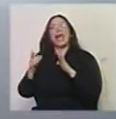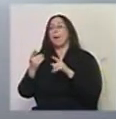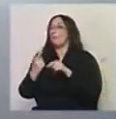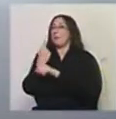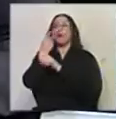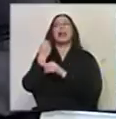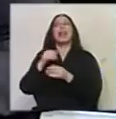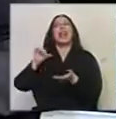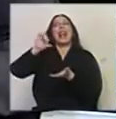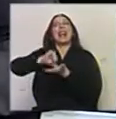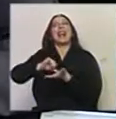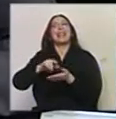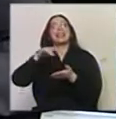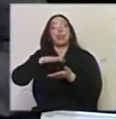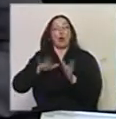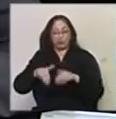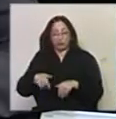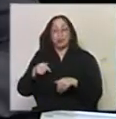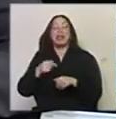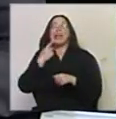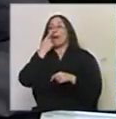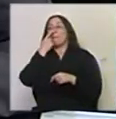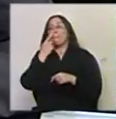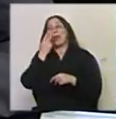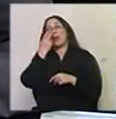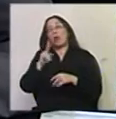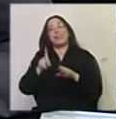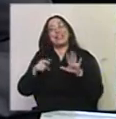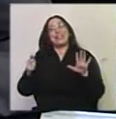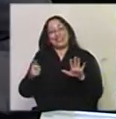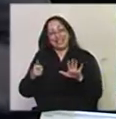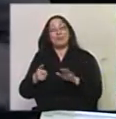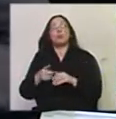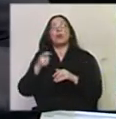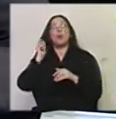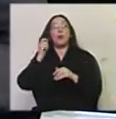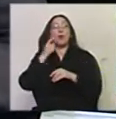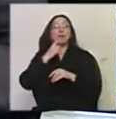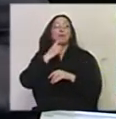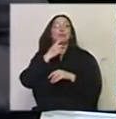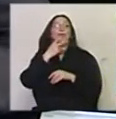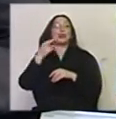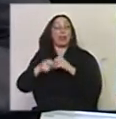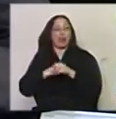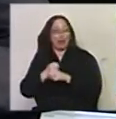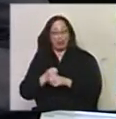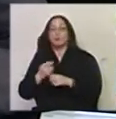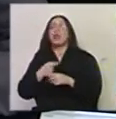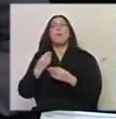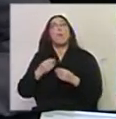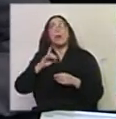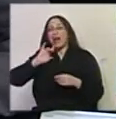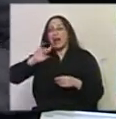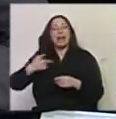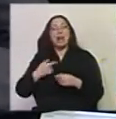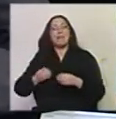cumpliendo 200 años, ¿verdad?, en el año 2016. Por lo tanto, hay una muy rápida